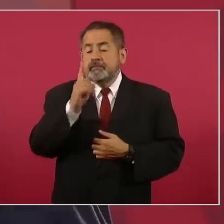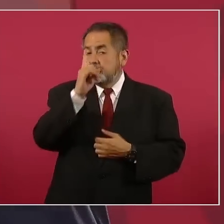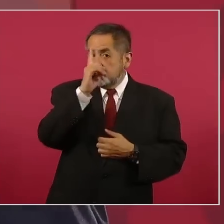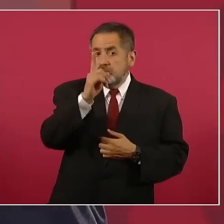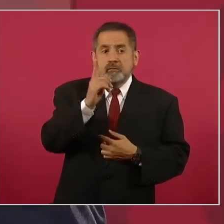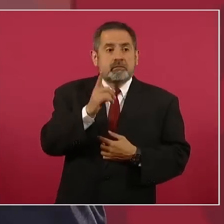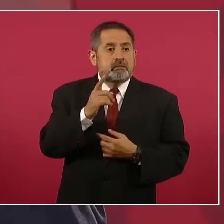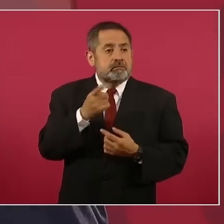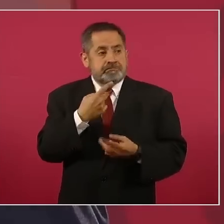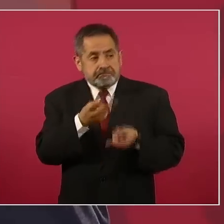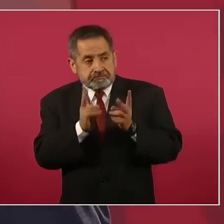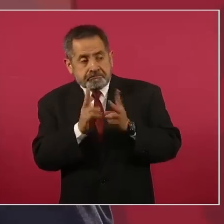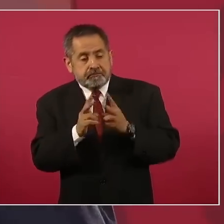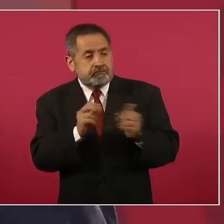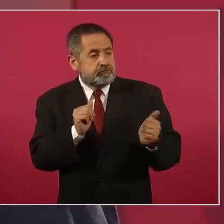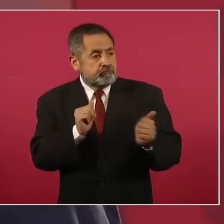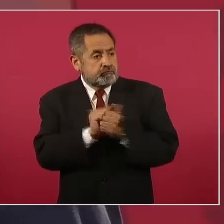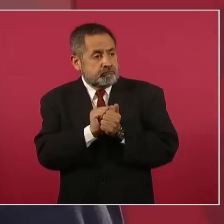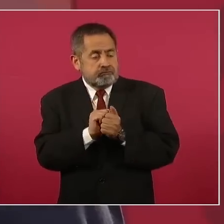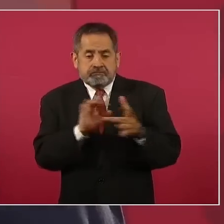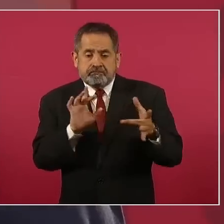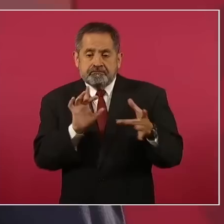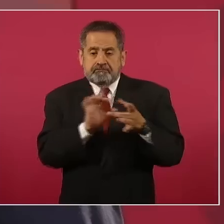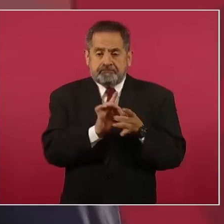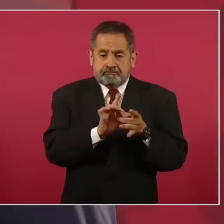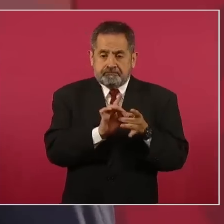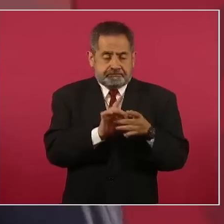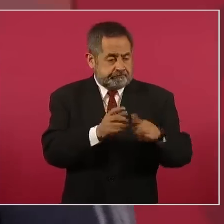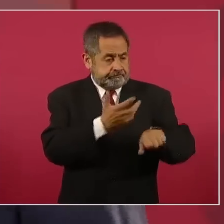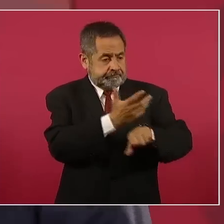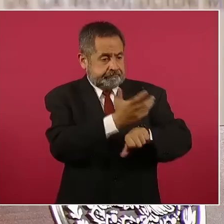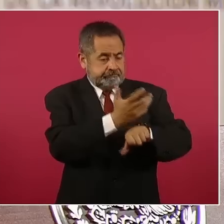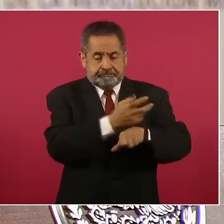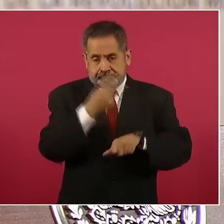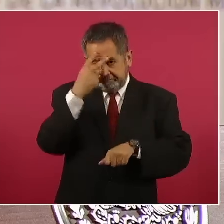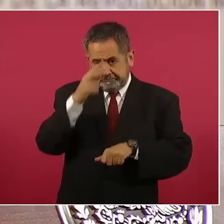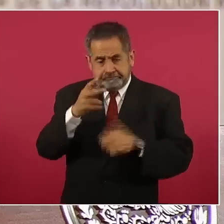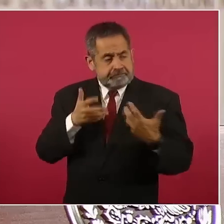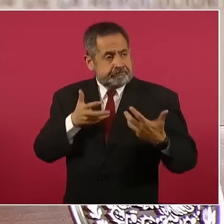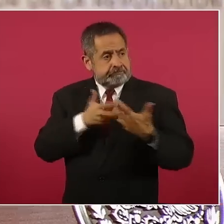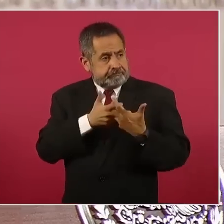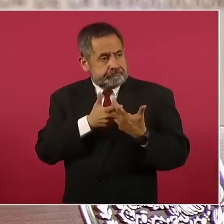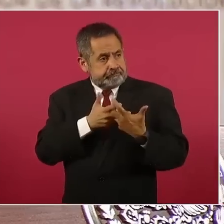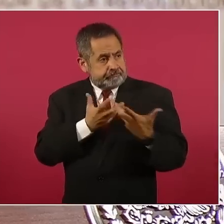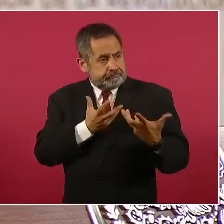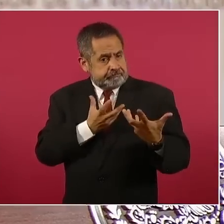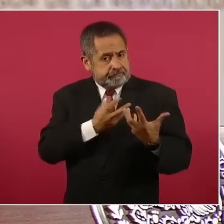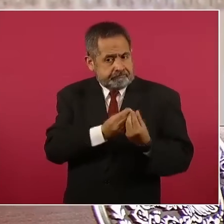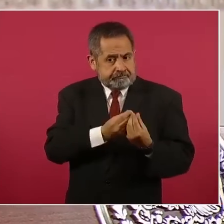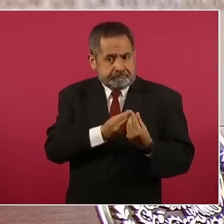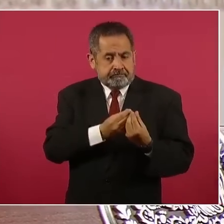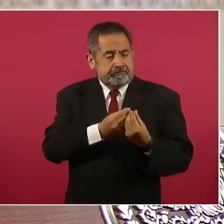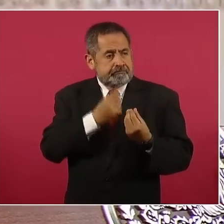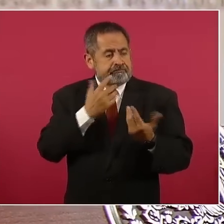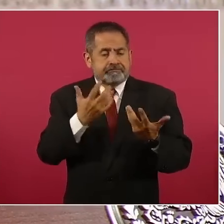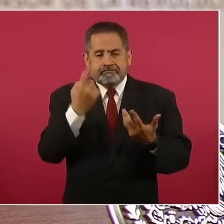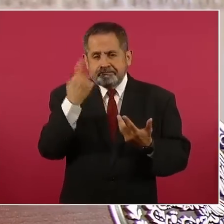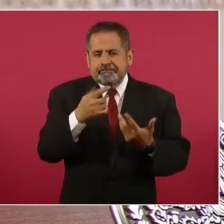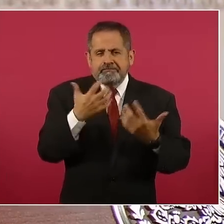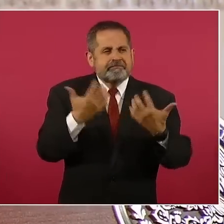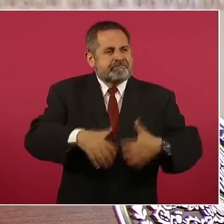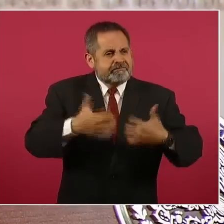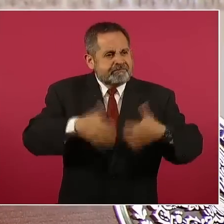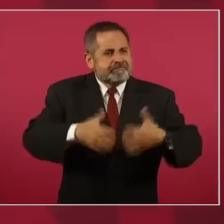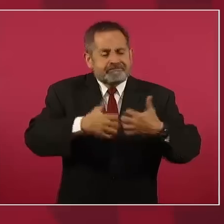para aumentar la producción en Estados Unidos, en